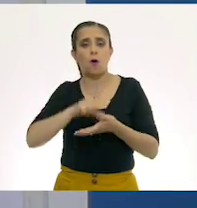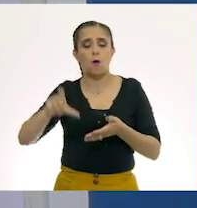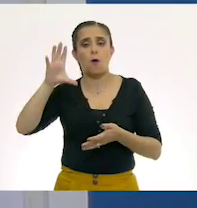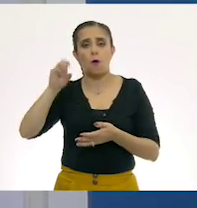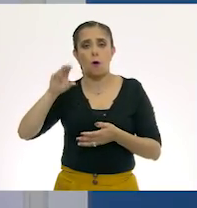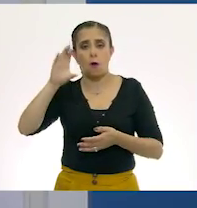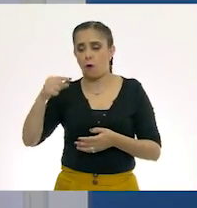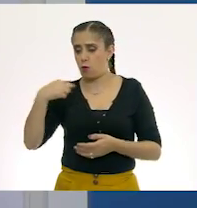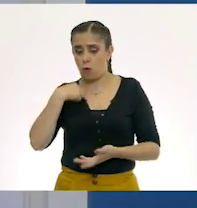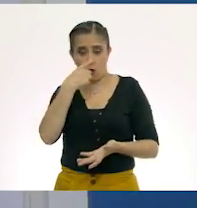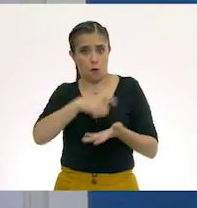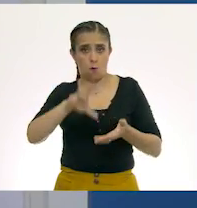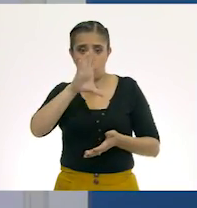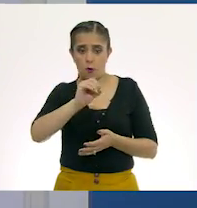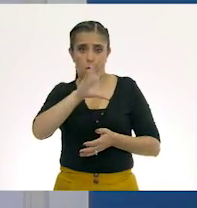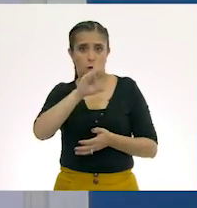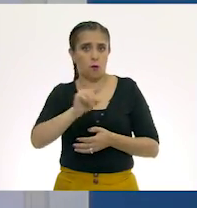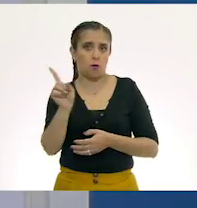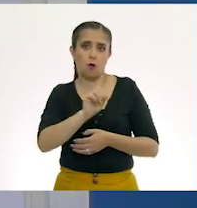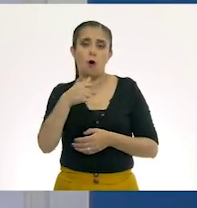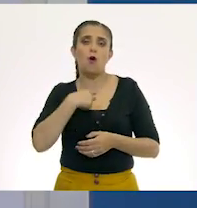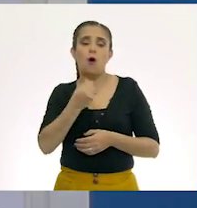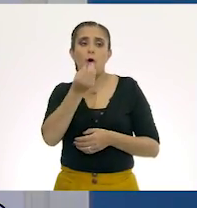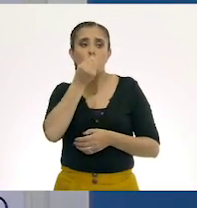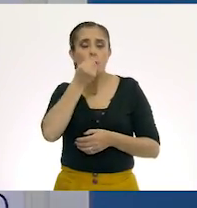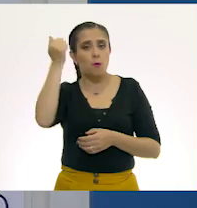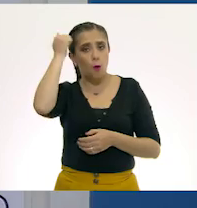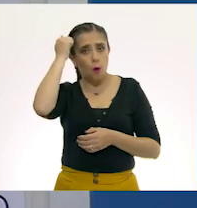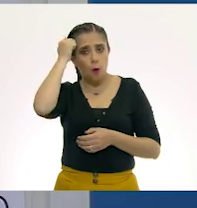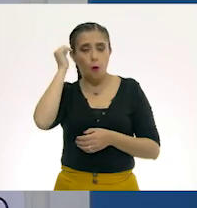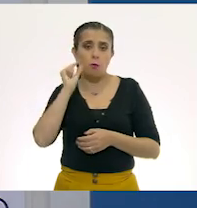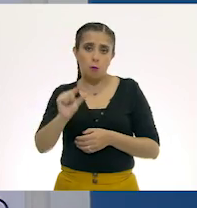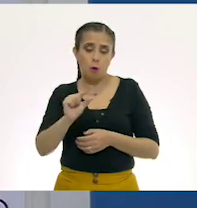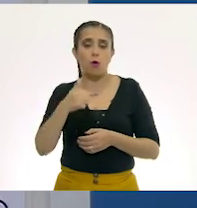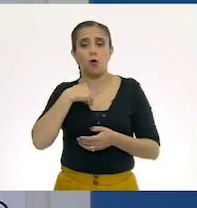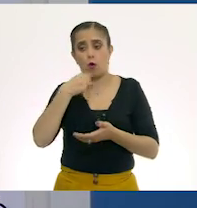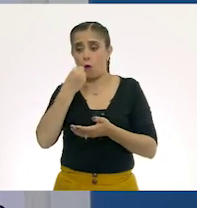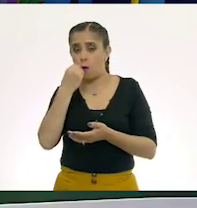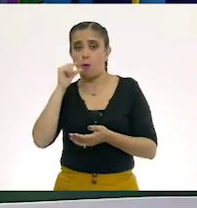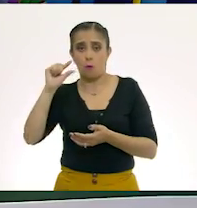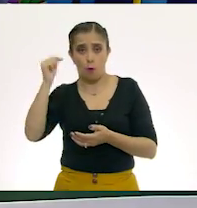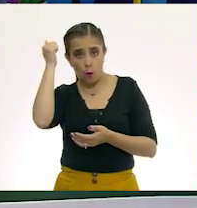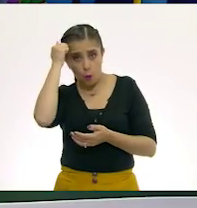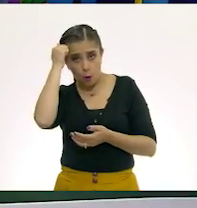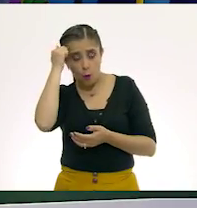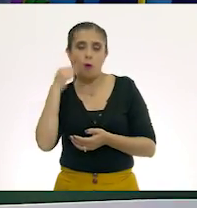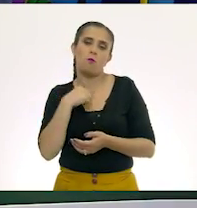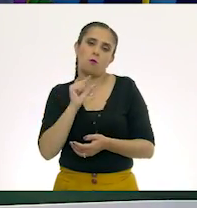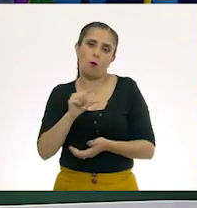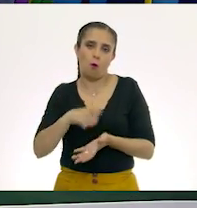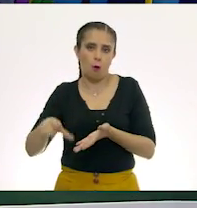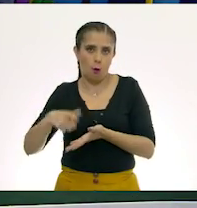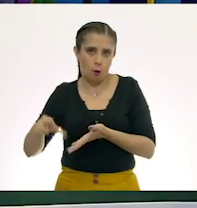Yo no compro coco porque como poco coco. Y como poco coco como, poco coco compro.